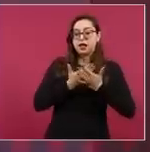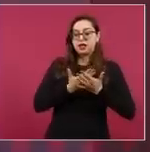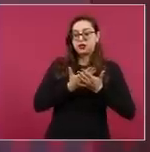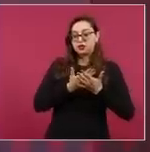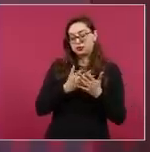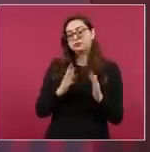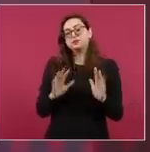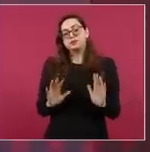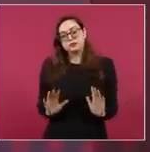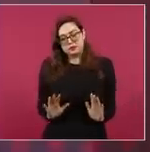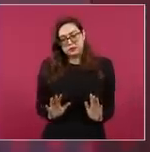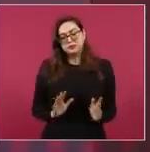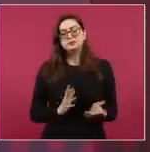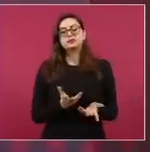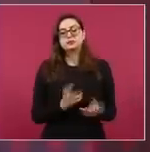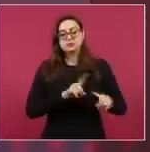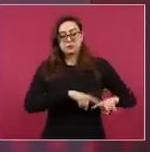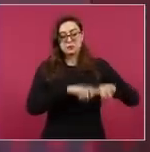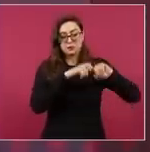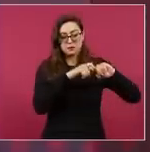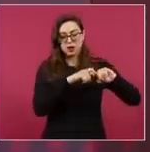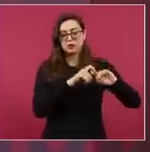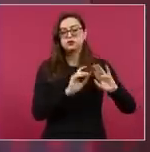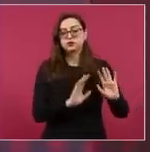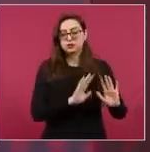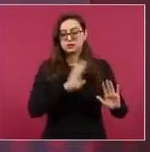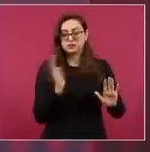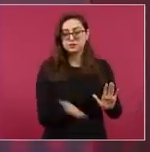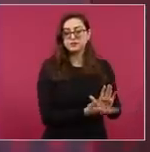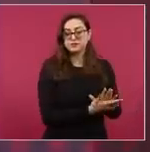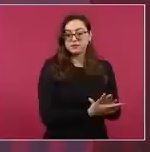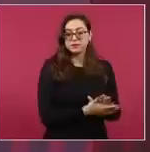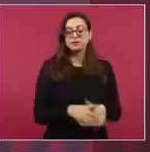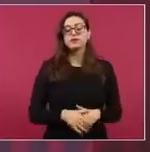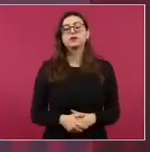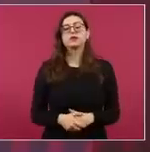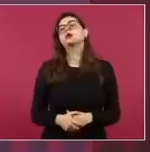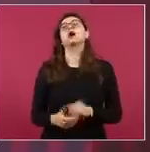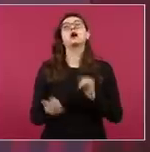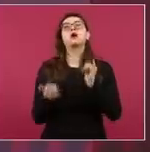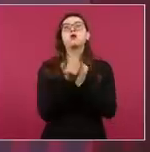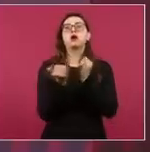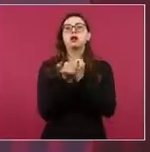también ayer salió de que no quieren